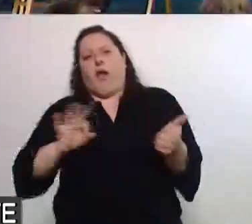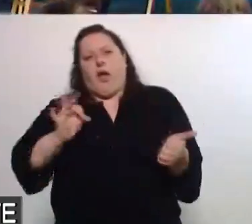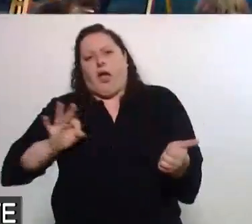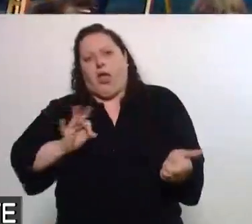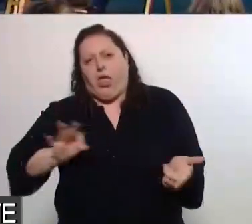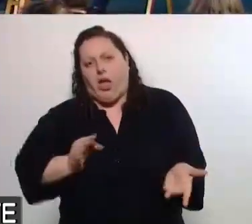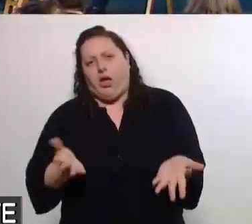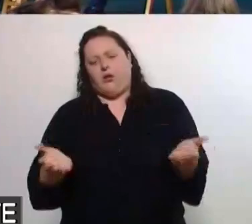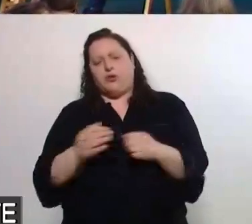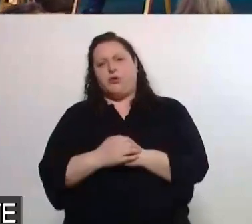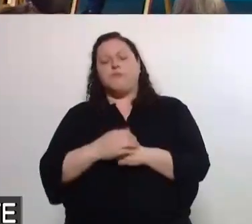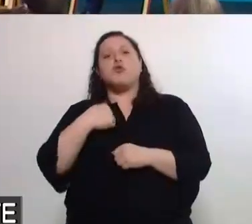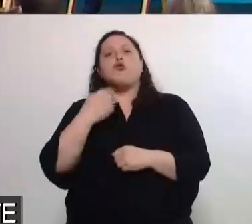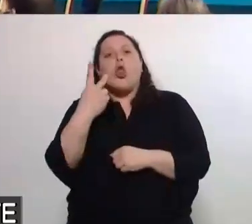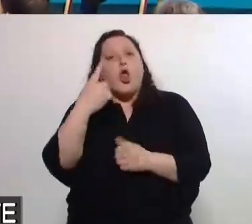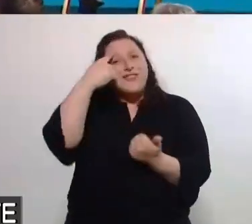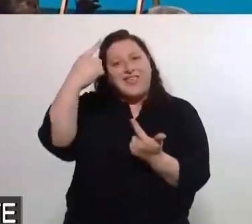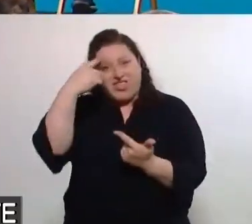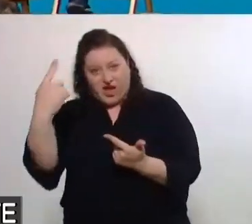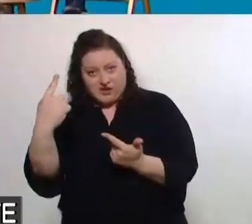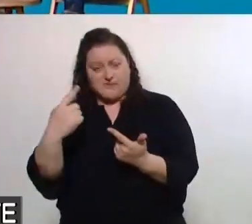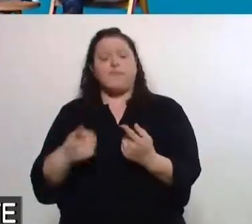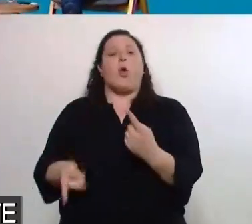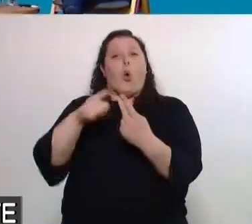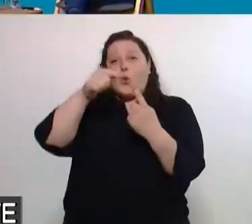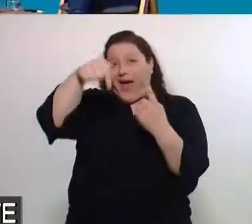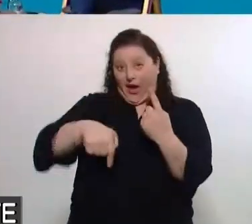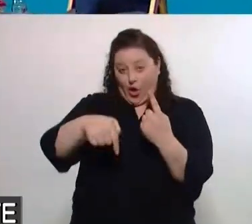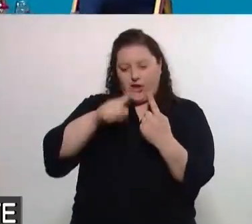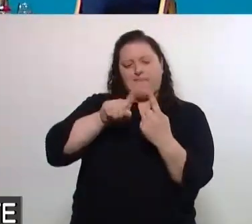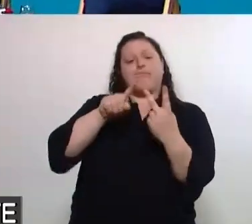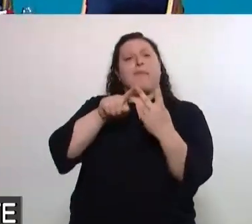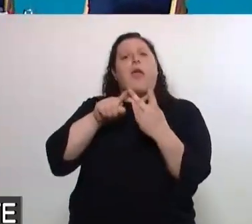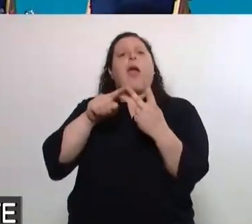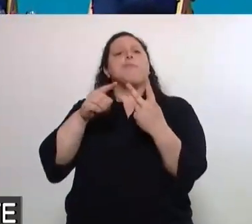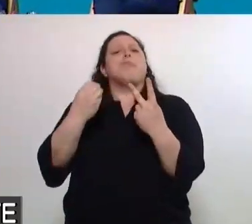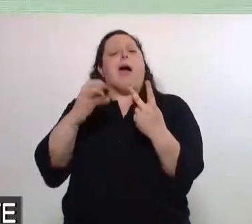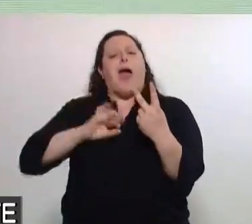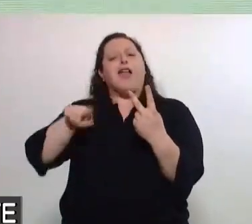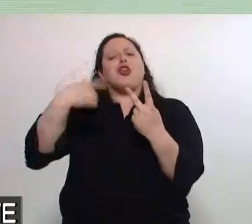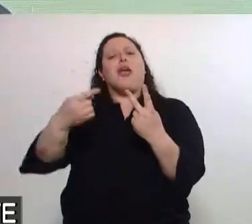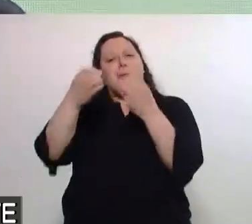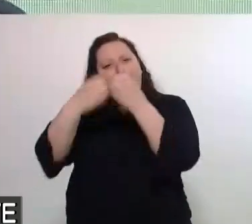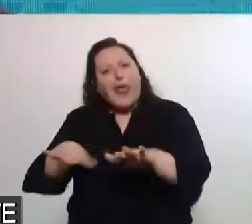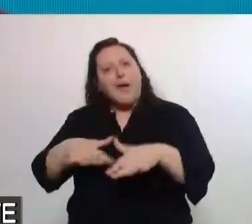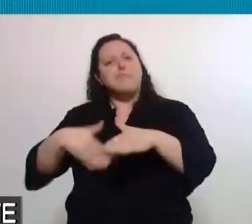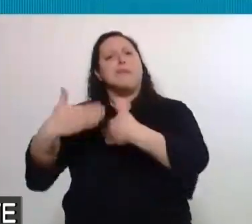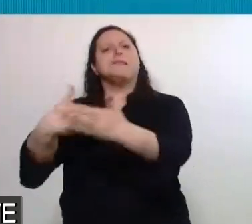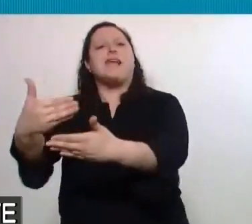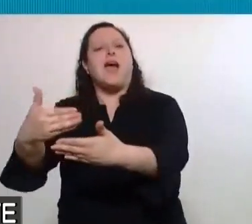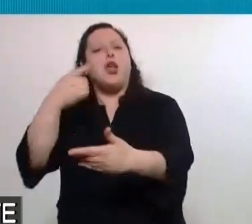y otra para que la pongamos en marcha el año que viene como solución definitiva.